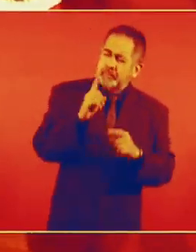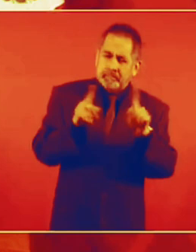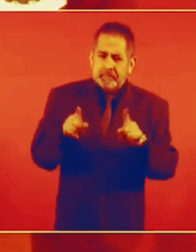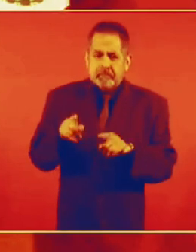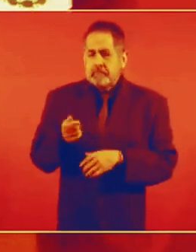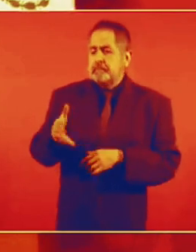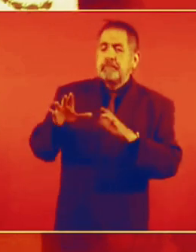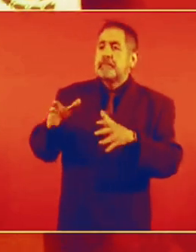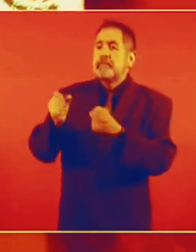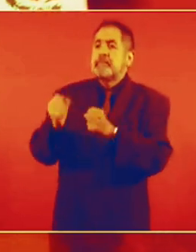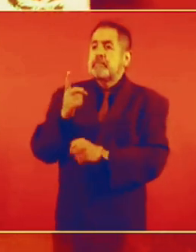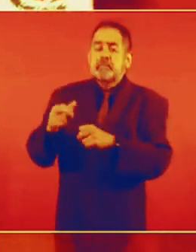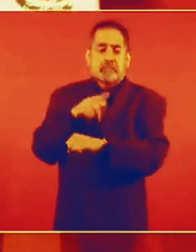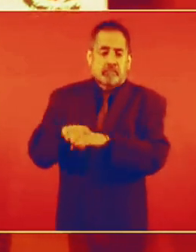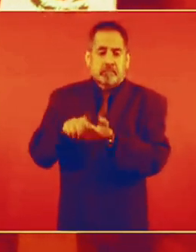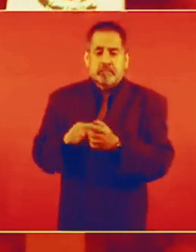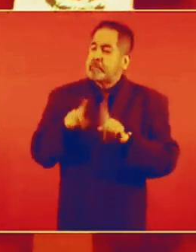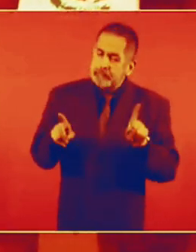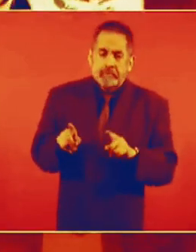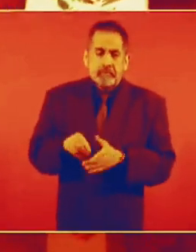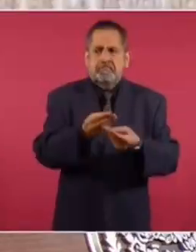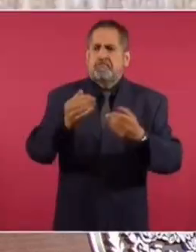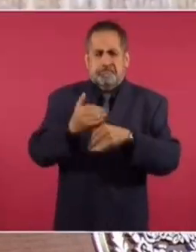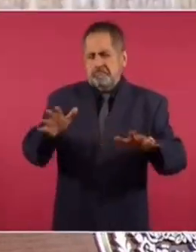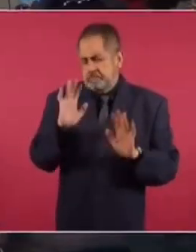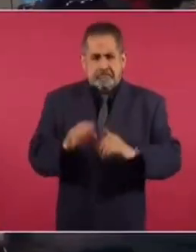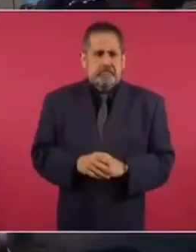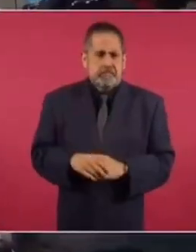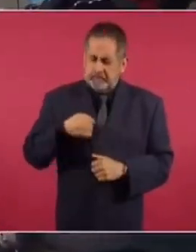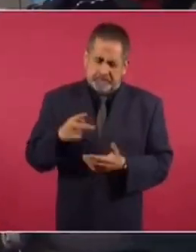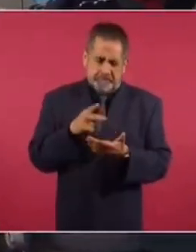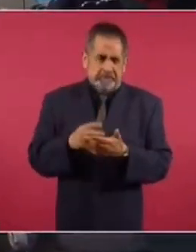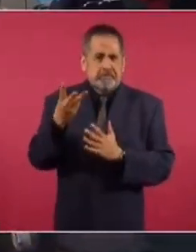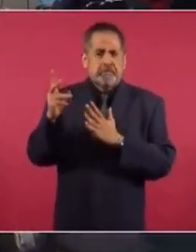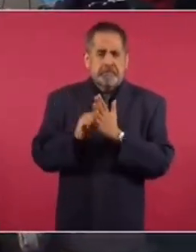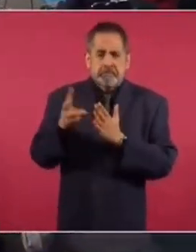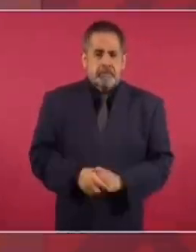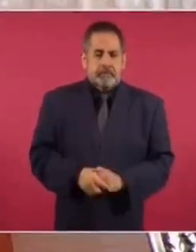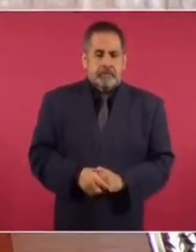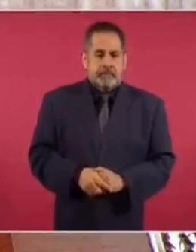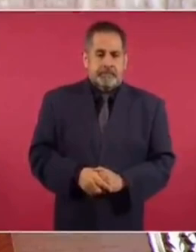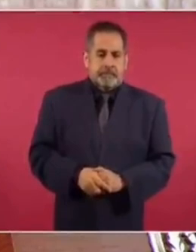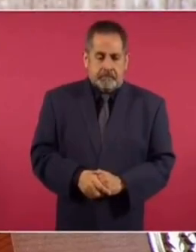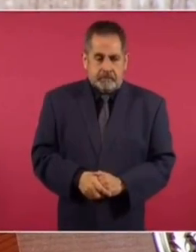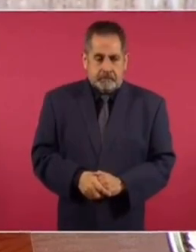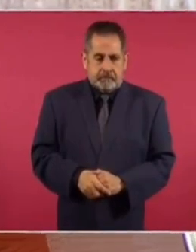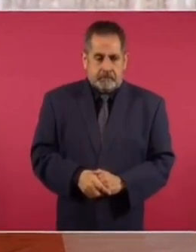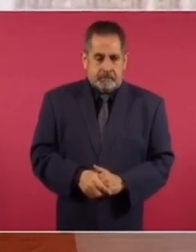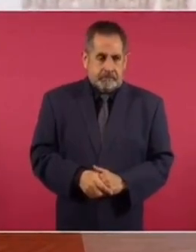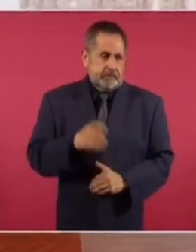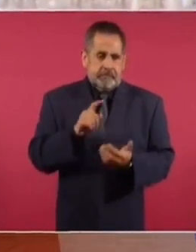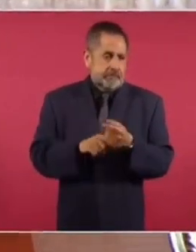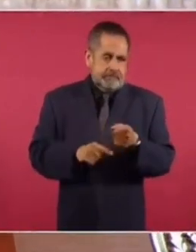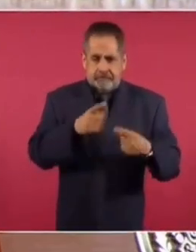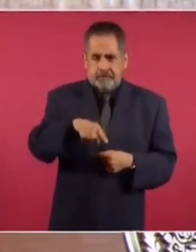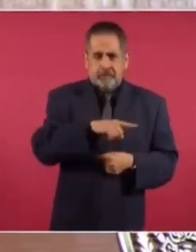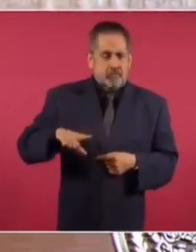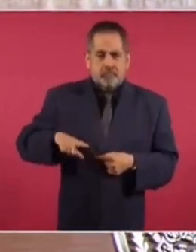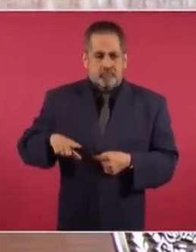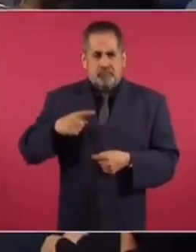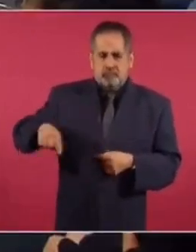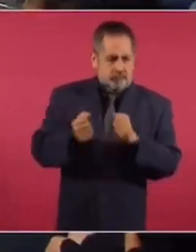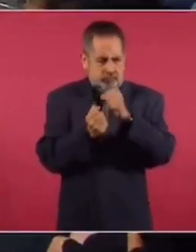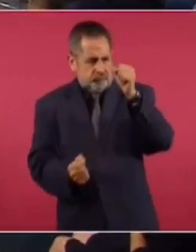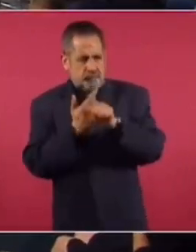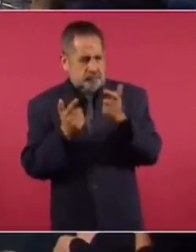de seguridad nacional, y otra cosa es que no se informe. Yo informo cada tres meses en lo general. Es un gobierno muy expuesto